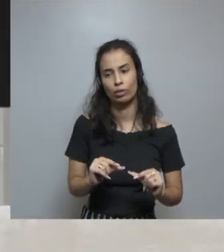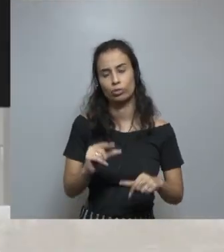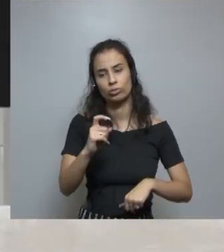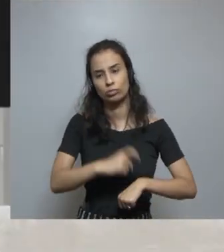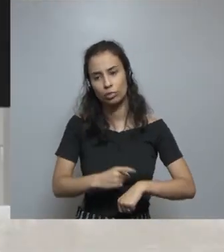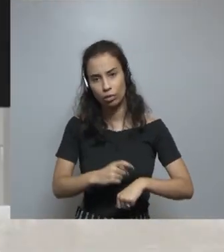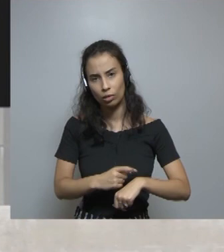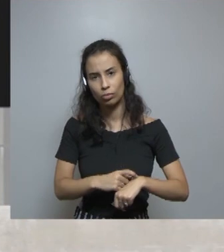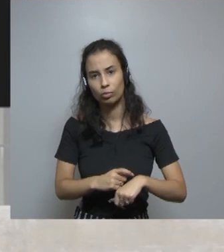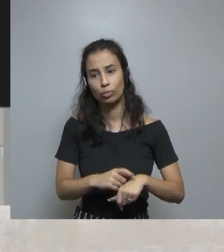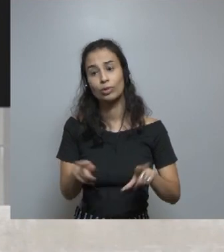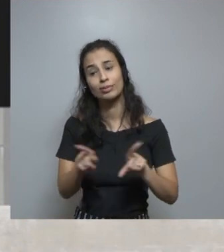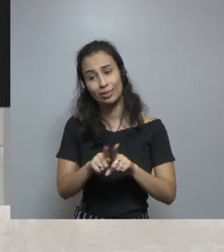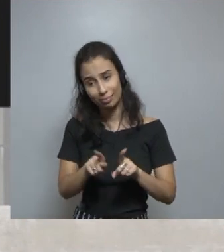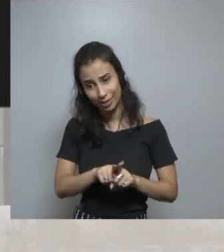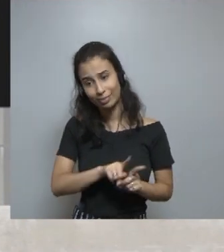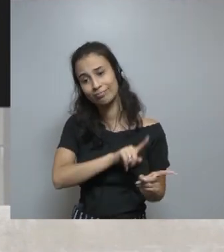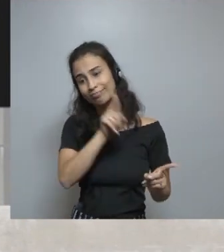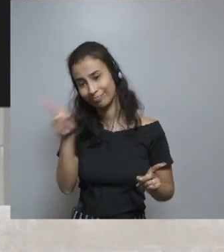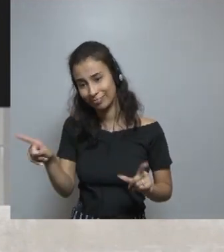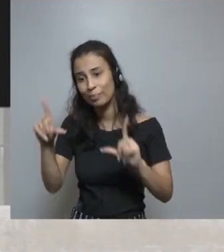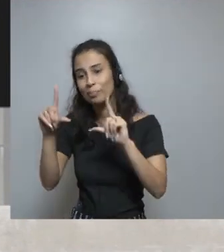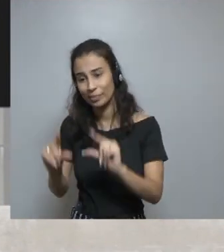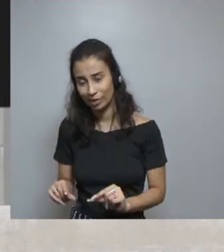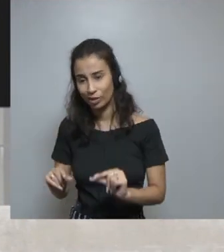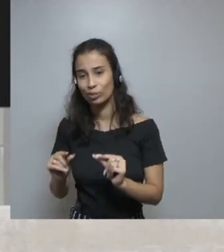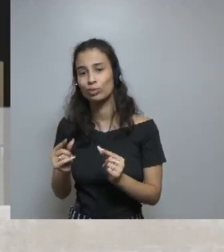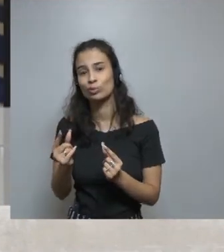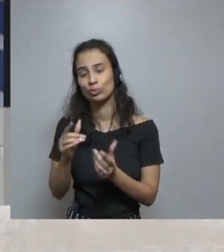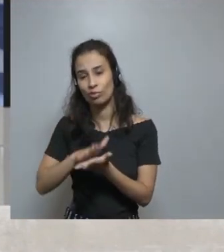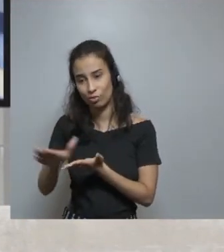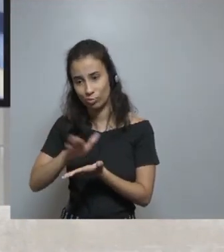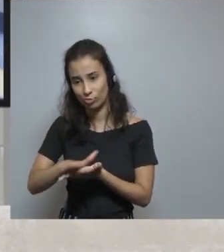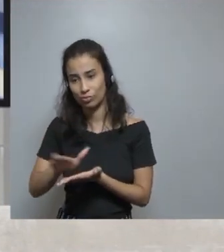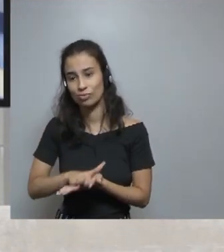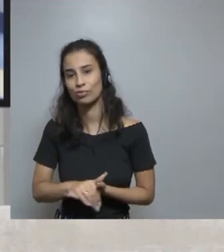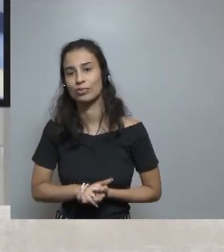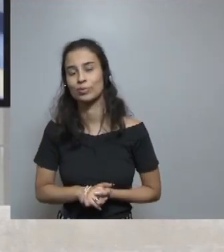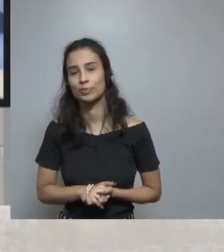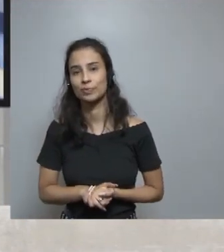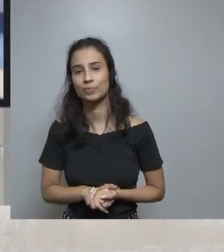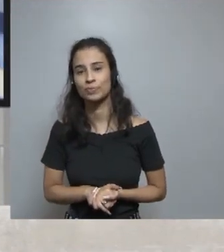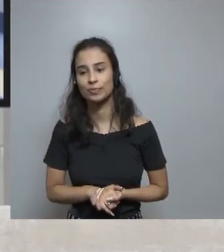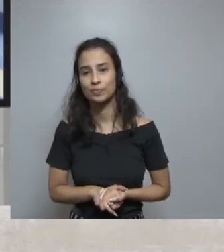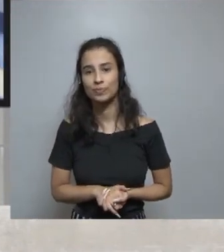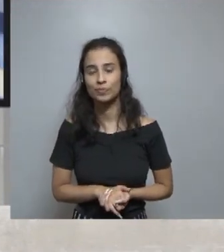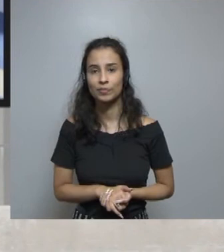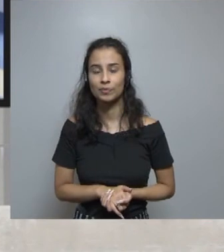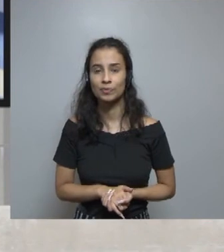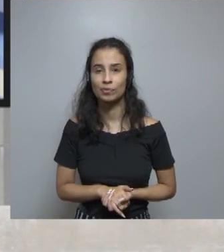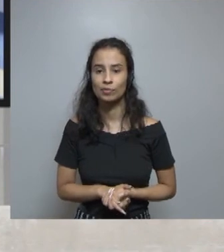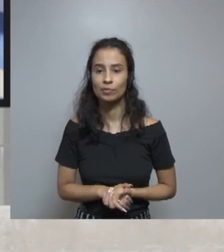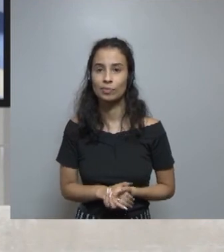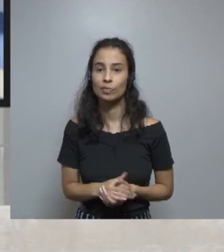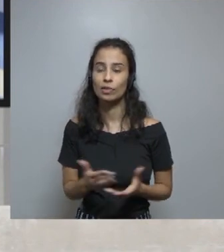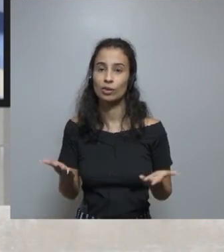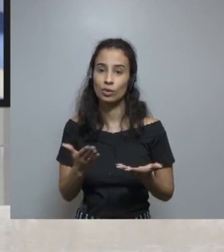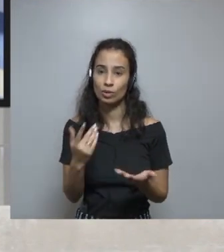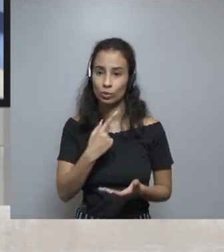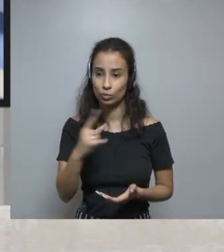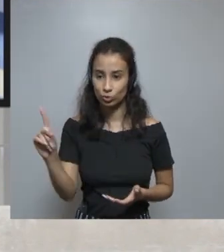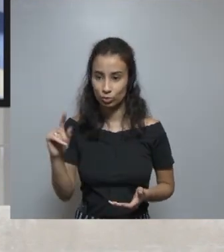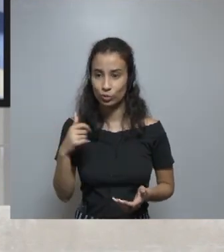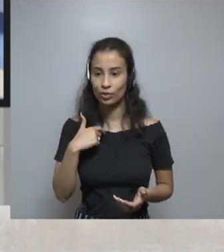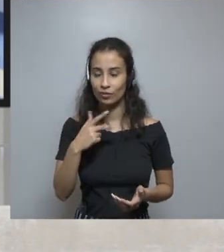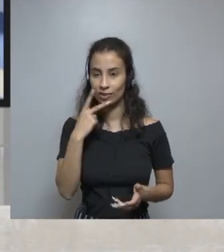economizando tiempo para nuestros clientes y al mismo tiempo genera menos costos si nosotros conseguimos pasar a nuestros clientes. Y para